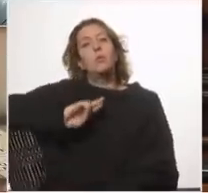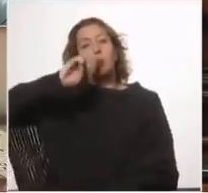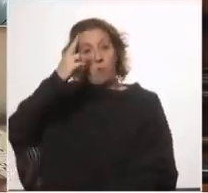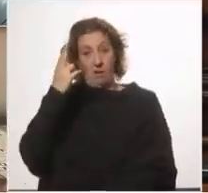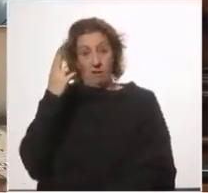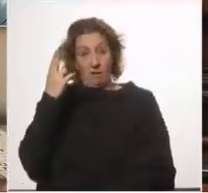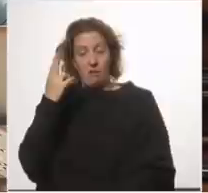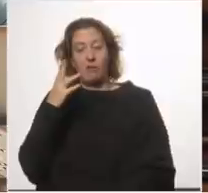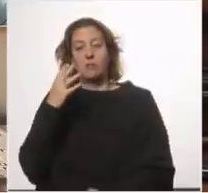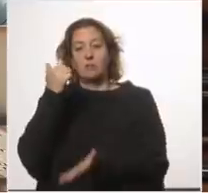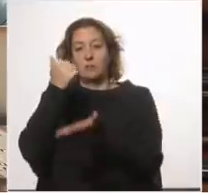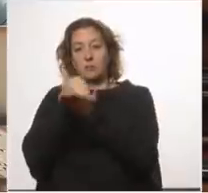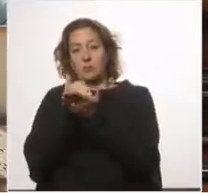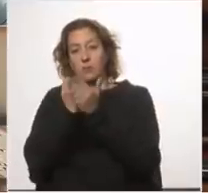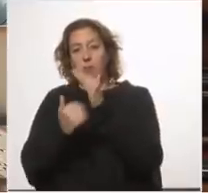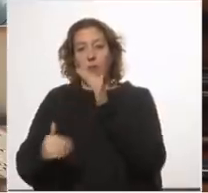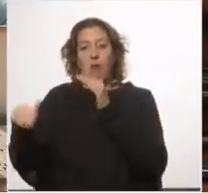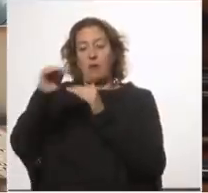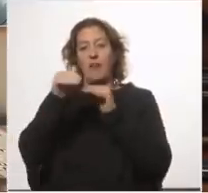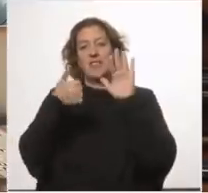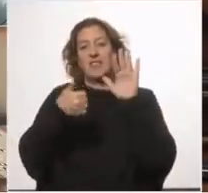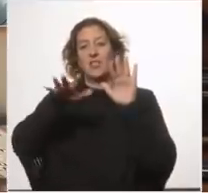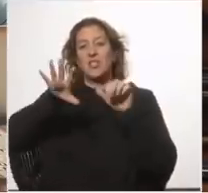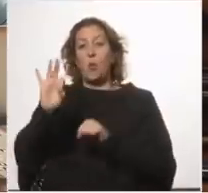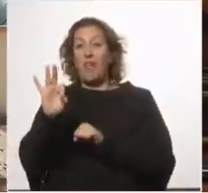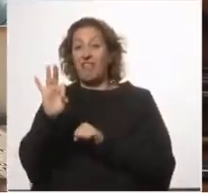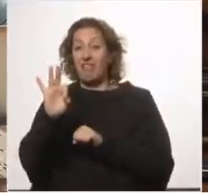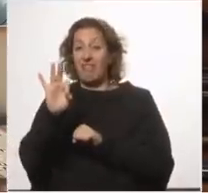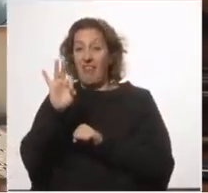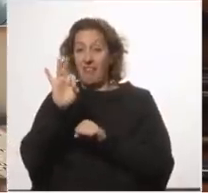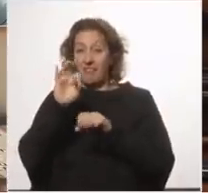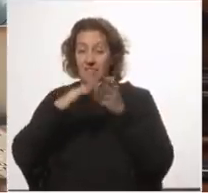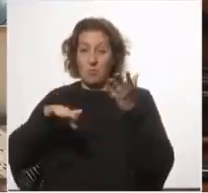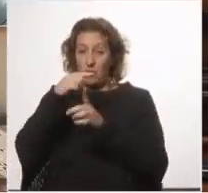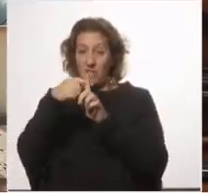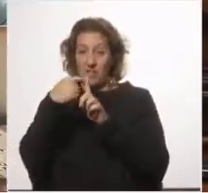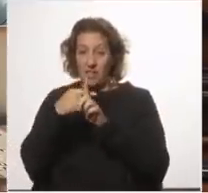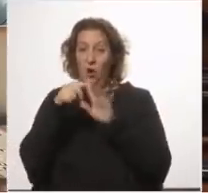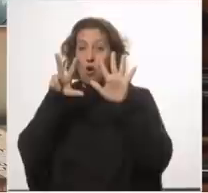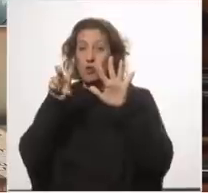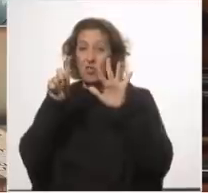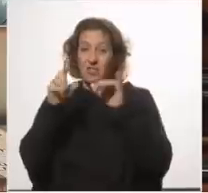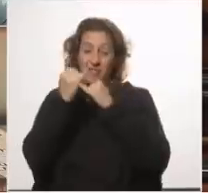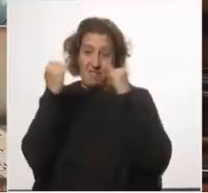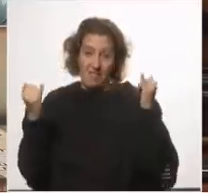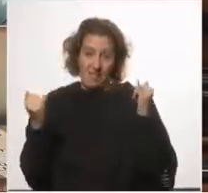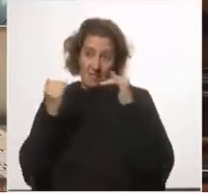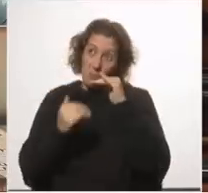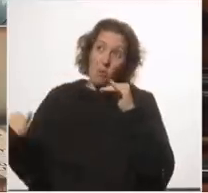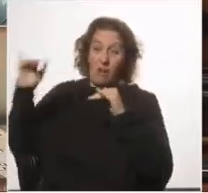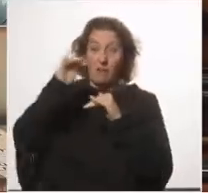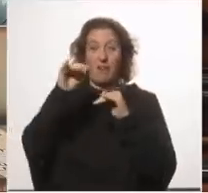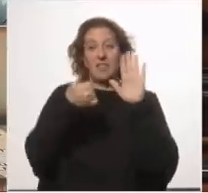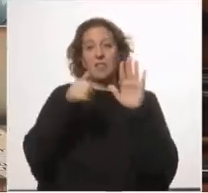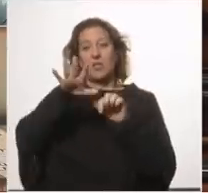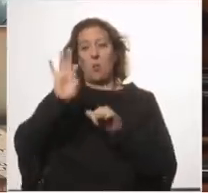por encima de los 650 casos 80 días consecutivos, eso es récord, 80 días por encima de 650 casos